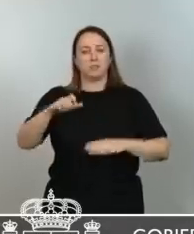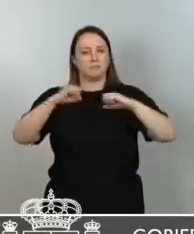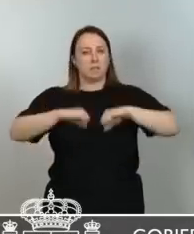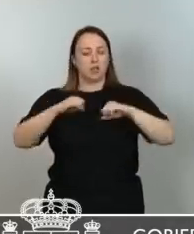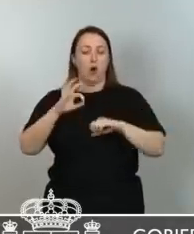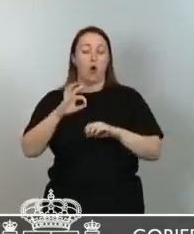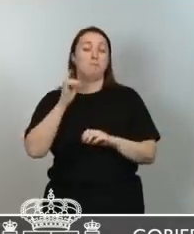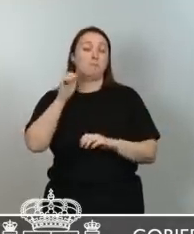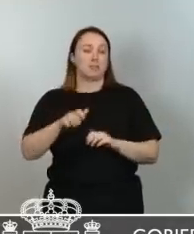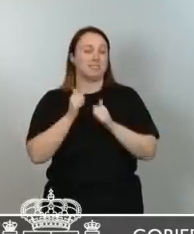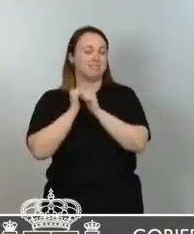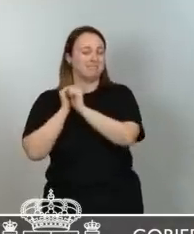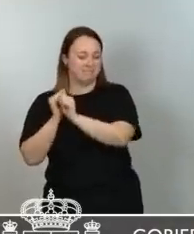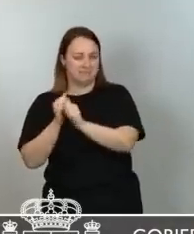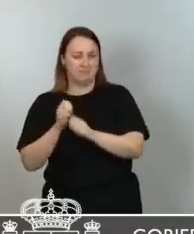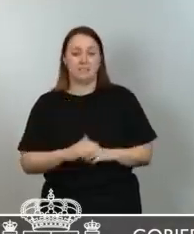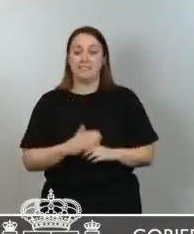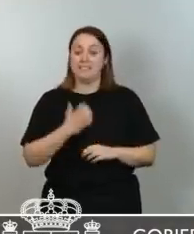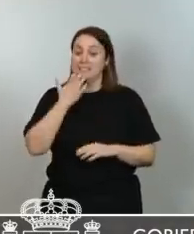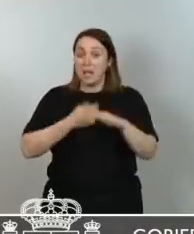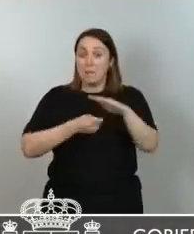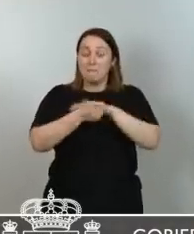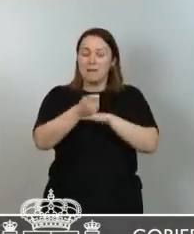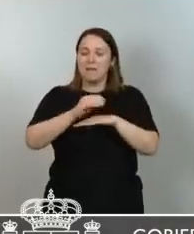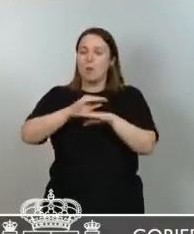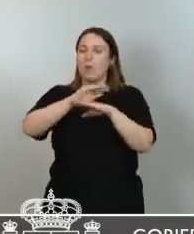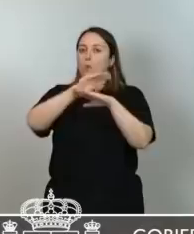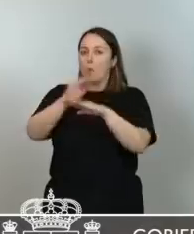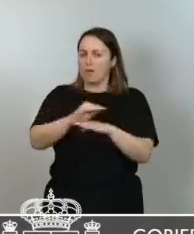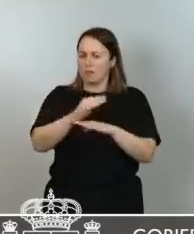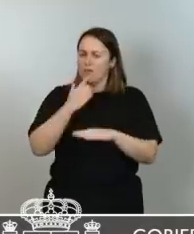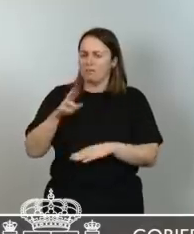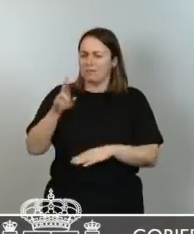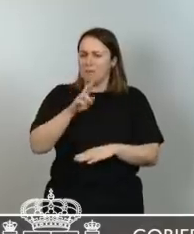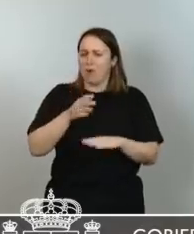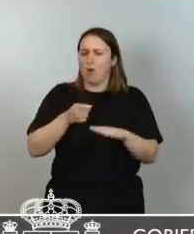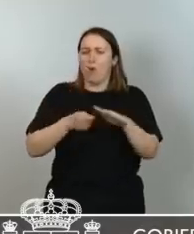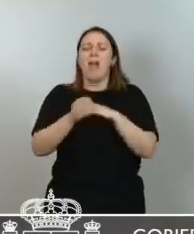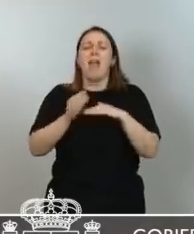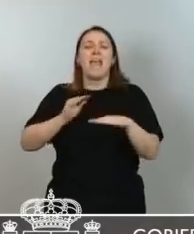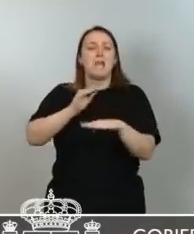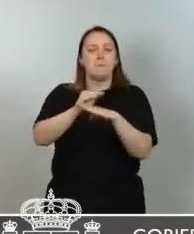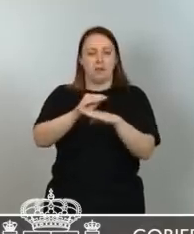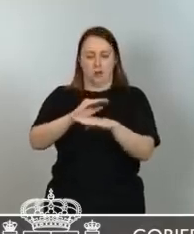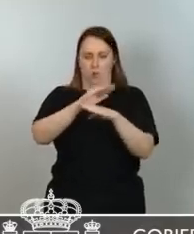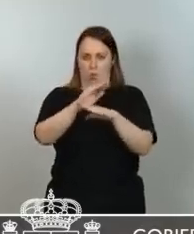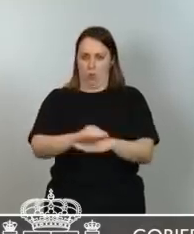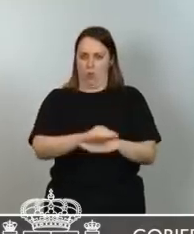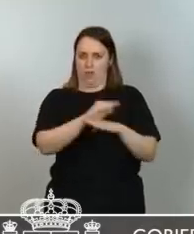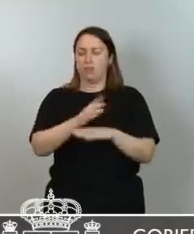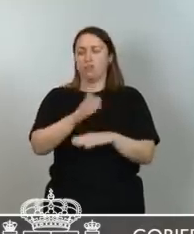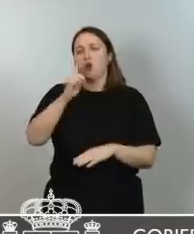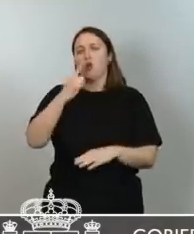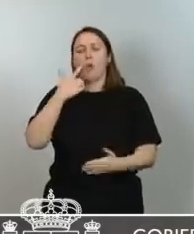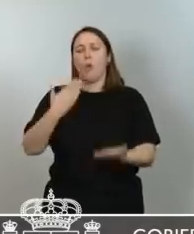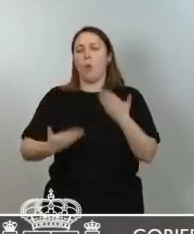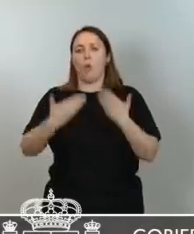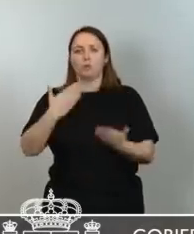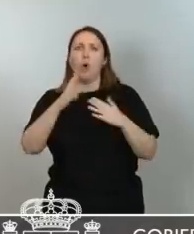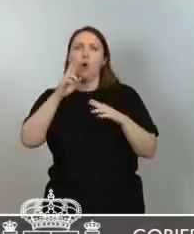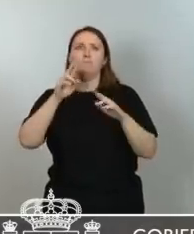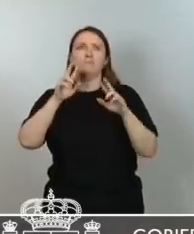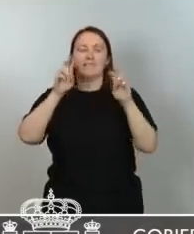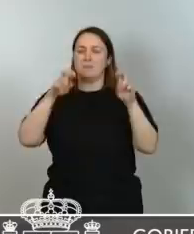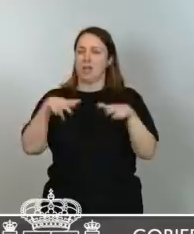cuidado, e insisto en la palabra invertir, no solamente responde a razones de justicia social, a razones sociales, sino también a razones